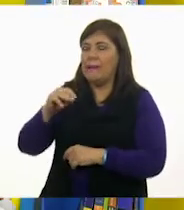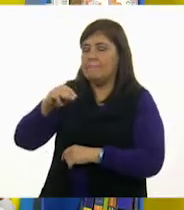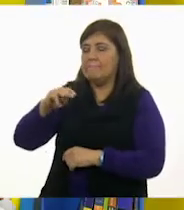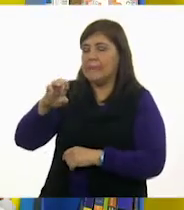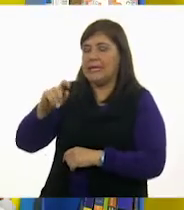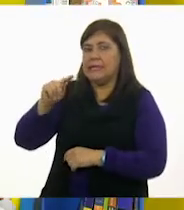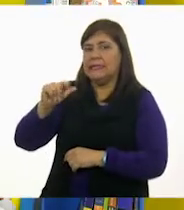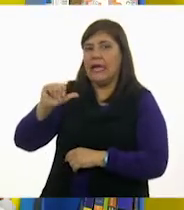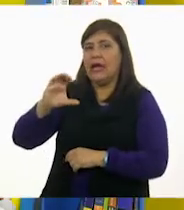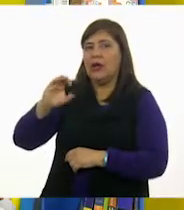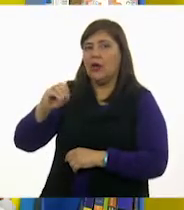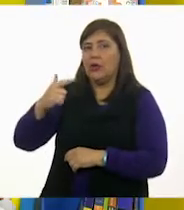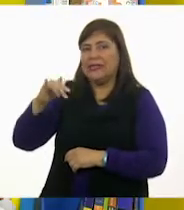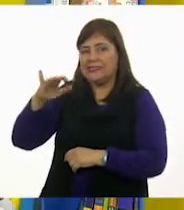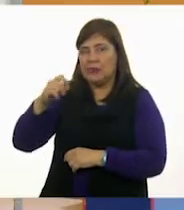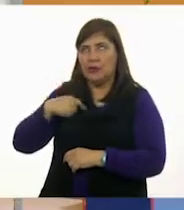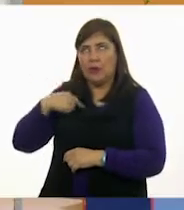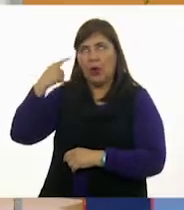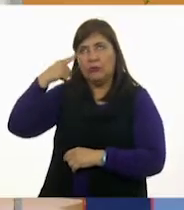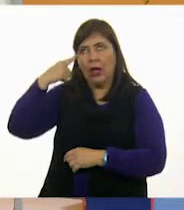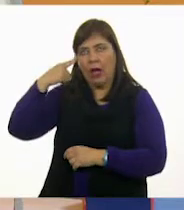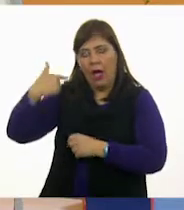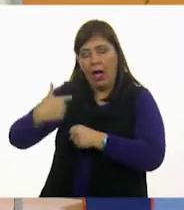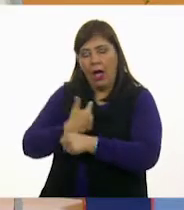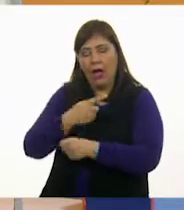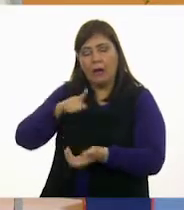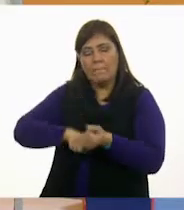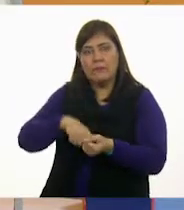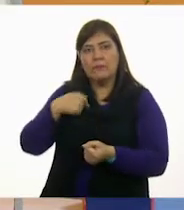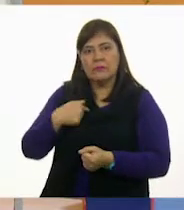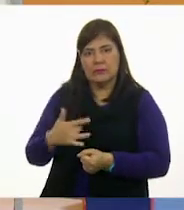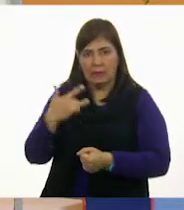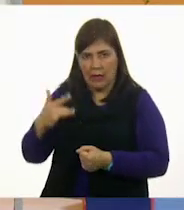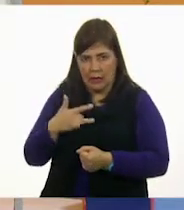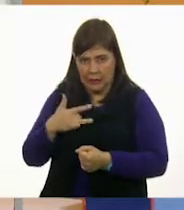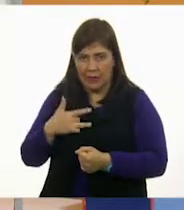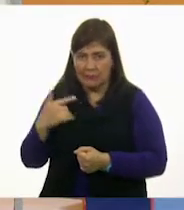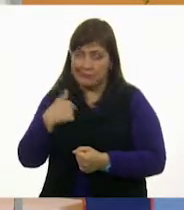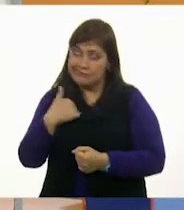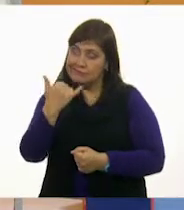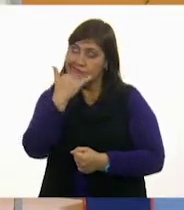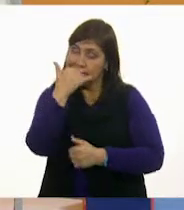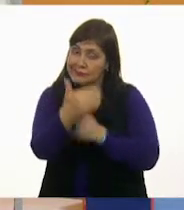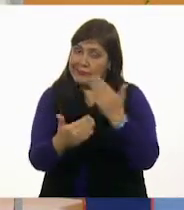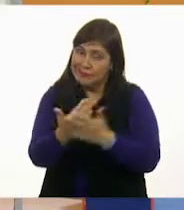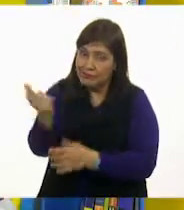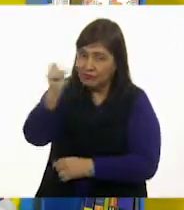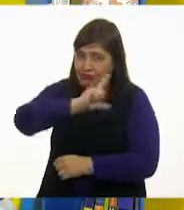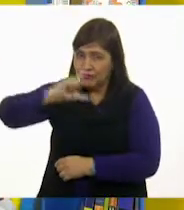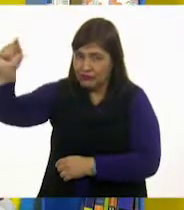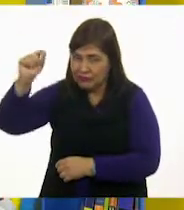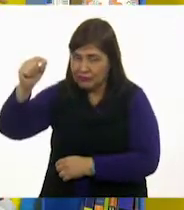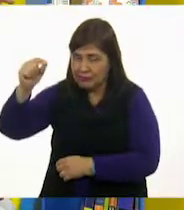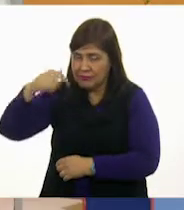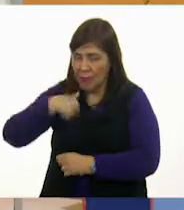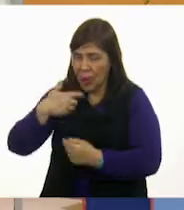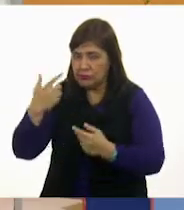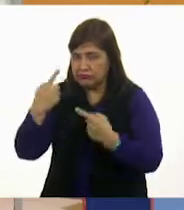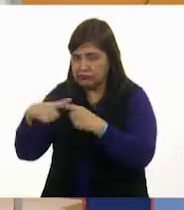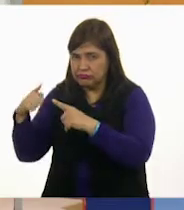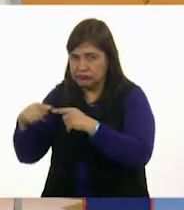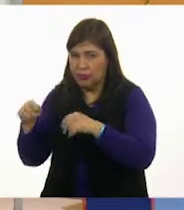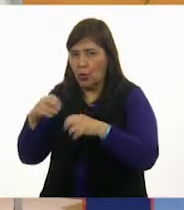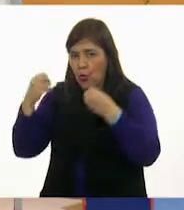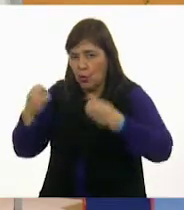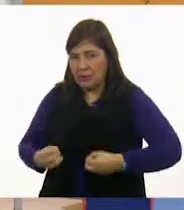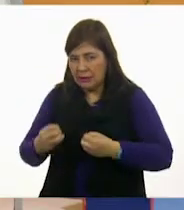reto, Oscar. Metacognición. Y yo me voy porque tengo muchas cosas que hacer. Soy Bond,